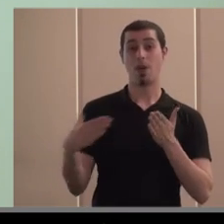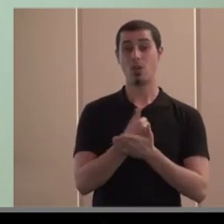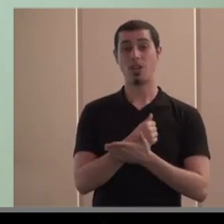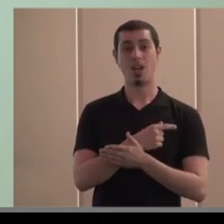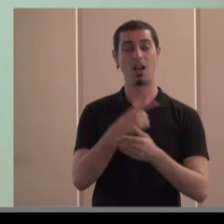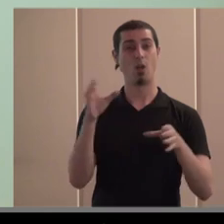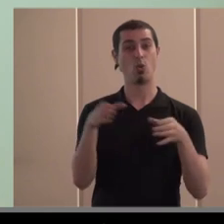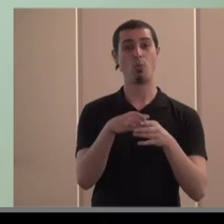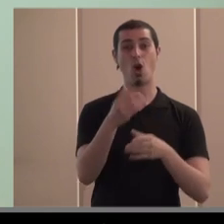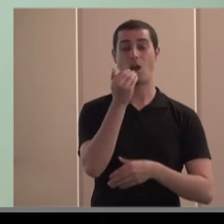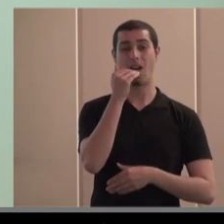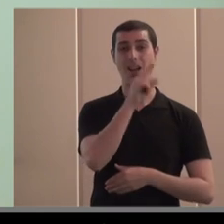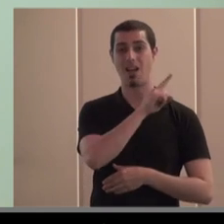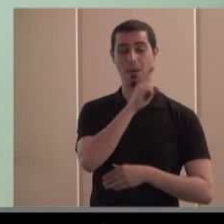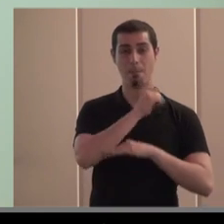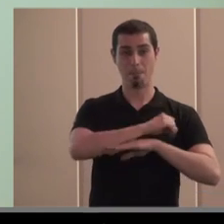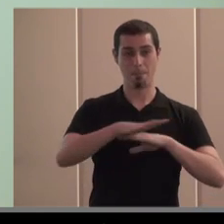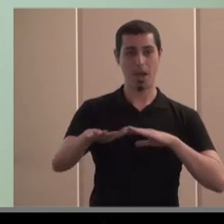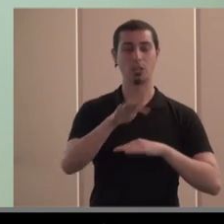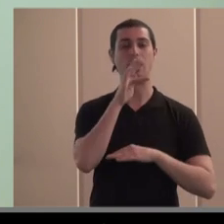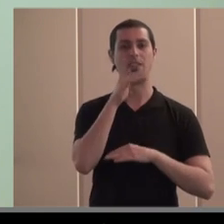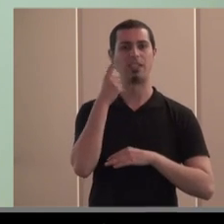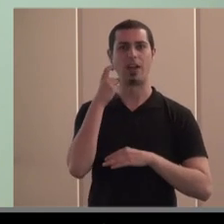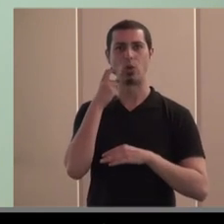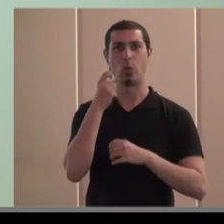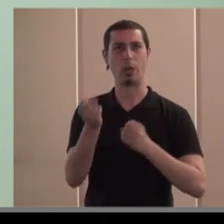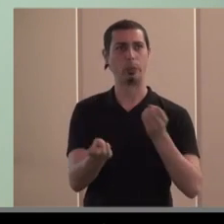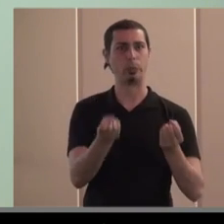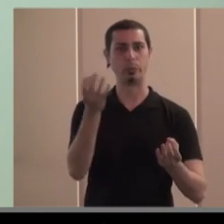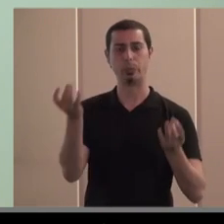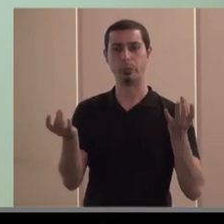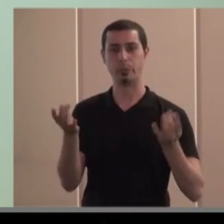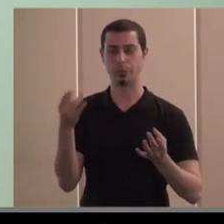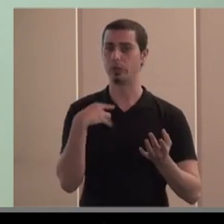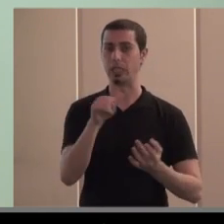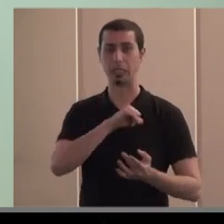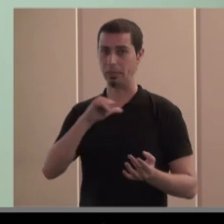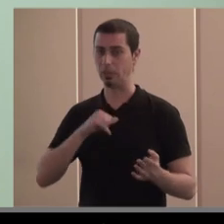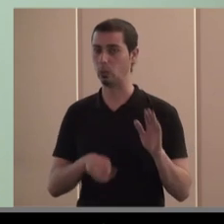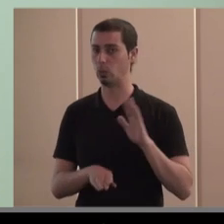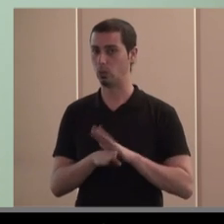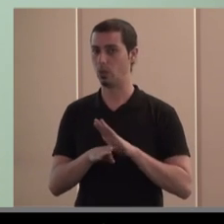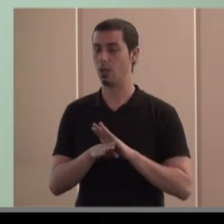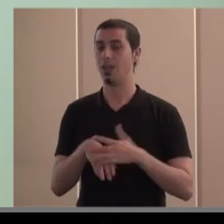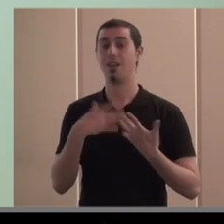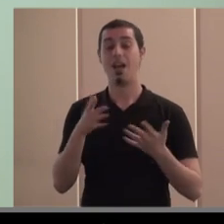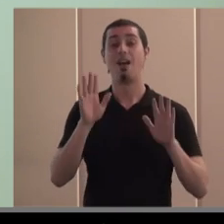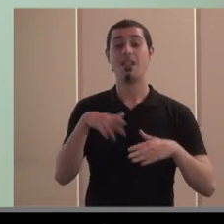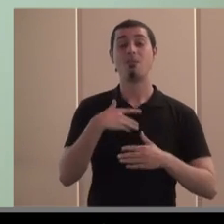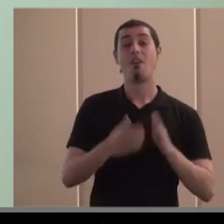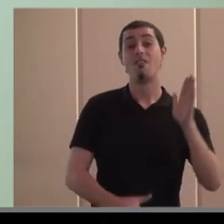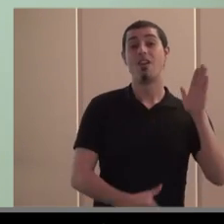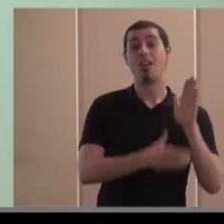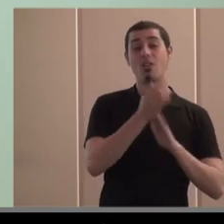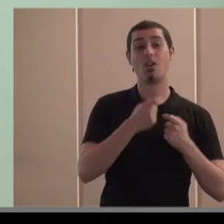grupo Cajamar y quedan trece todavía sueltas que continúan en camino independiente y que eso ha hecho que la propia